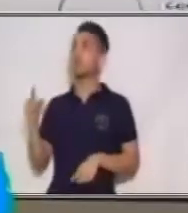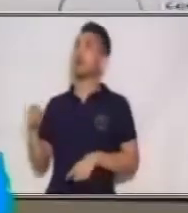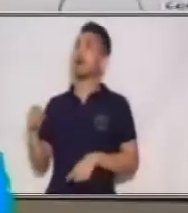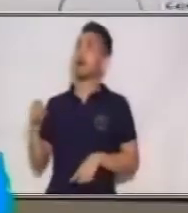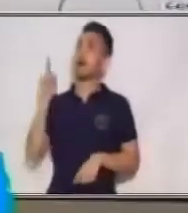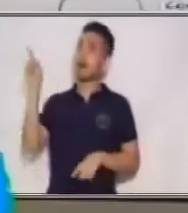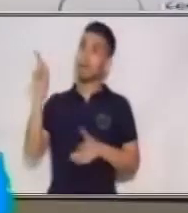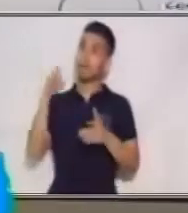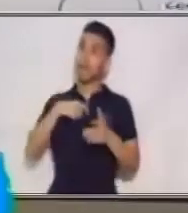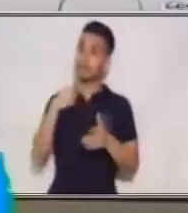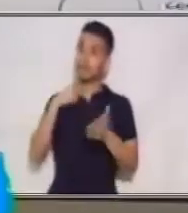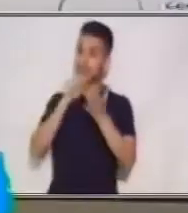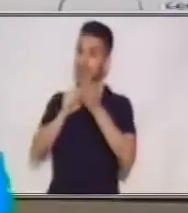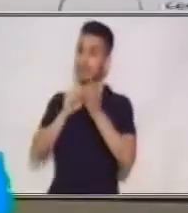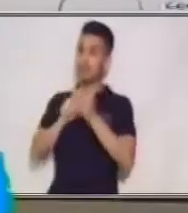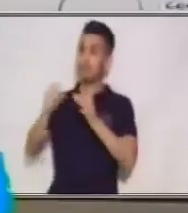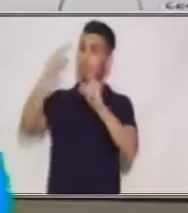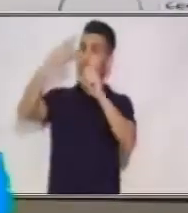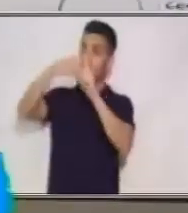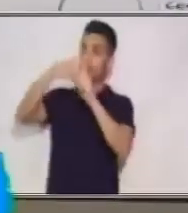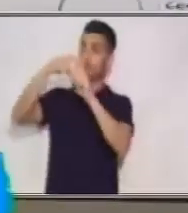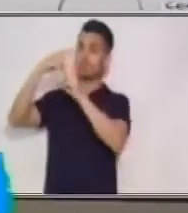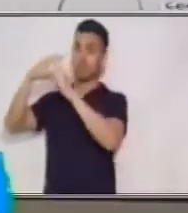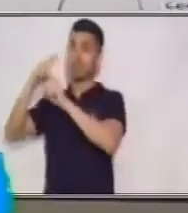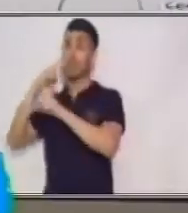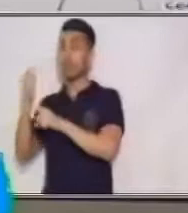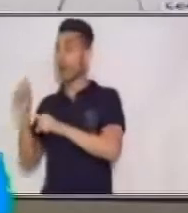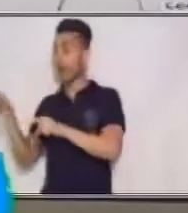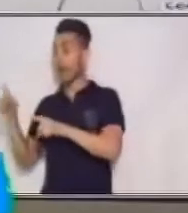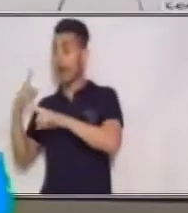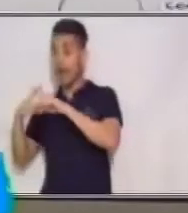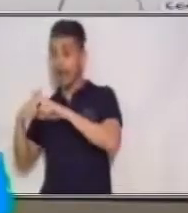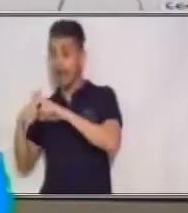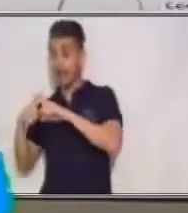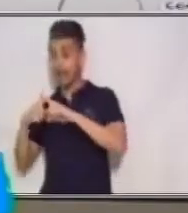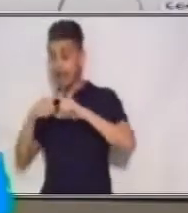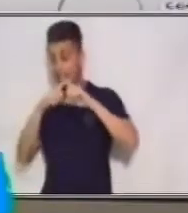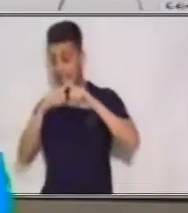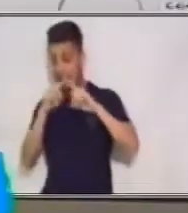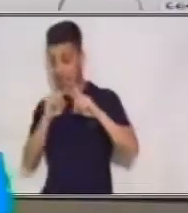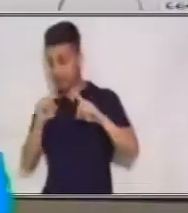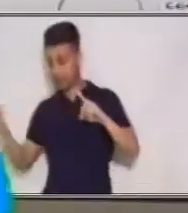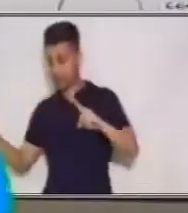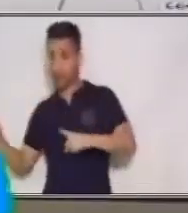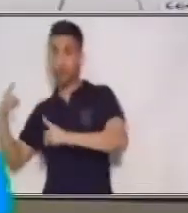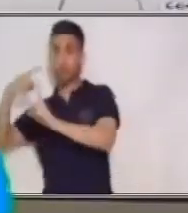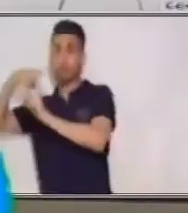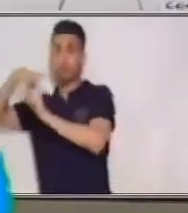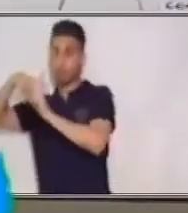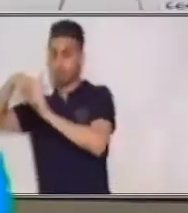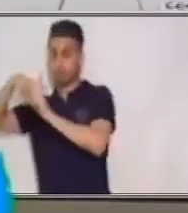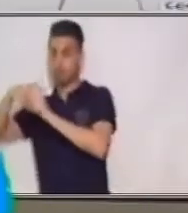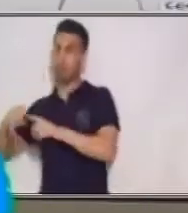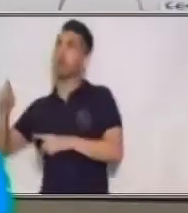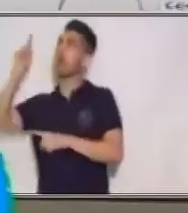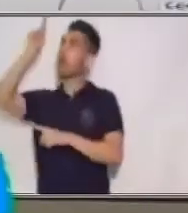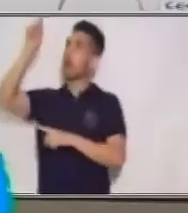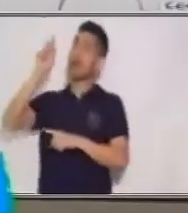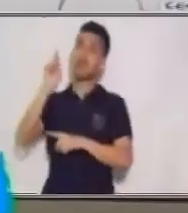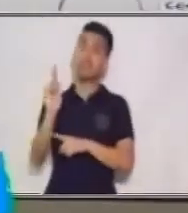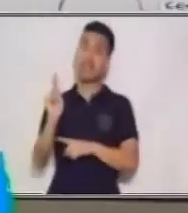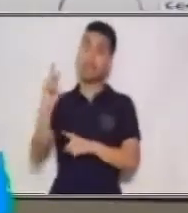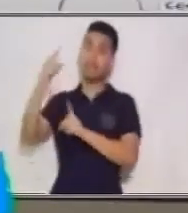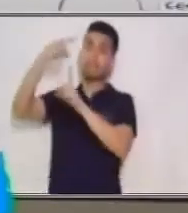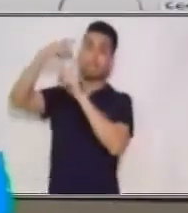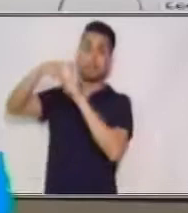Porque aquí están los positivos en X y positivos en Y. Entonces, son positivos en X